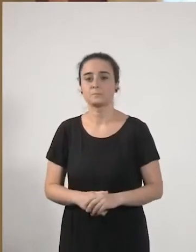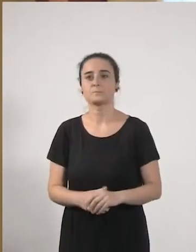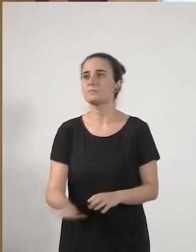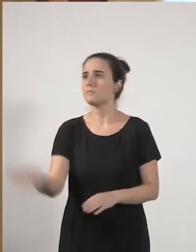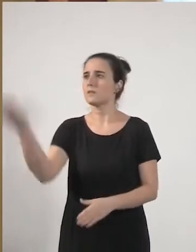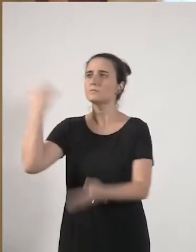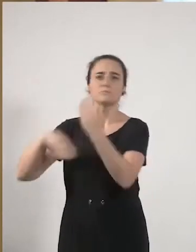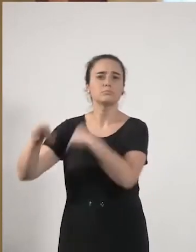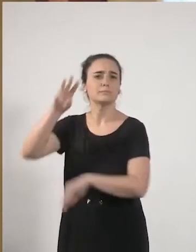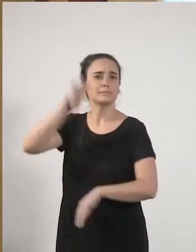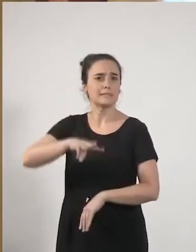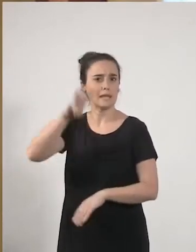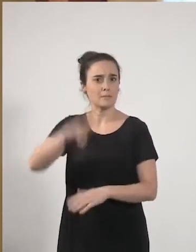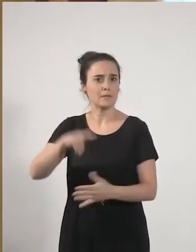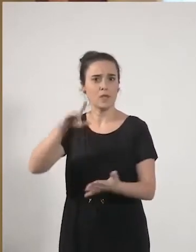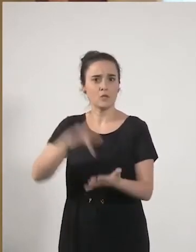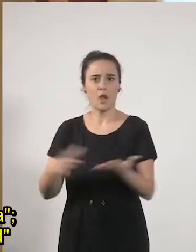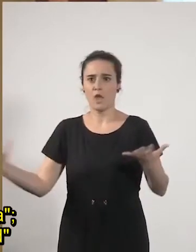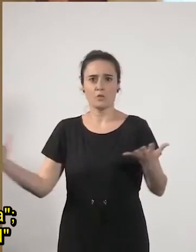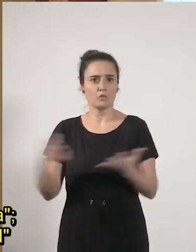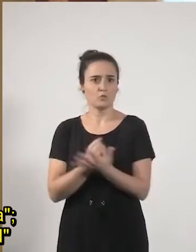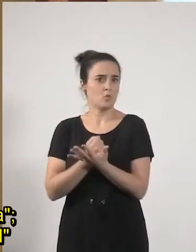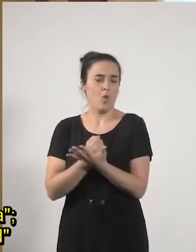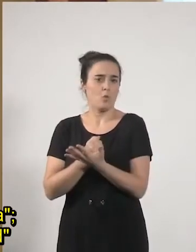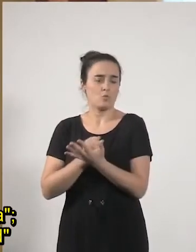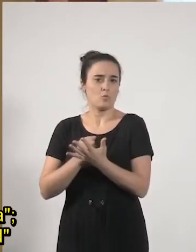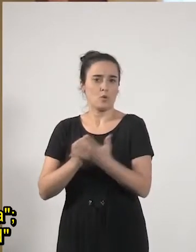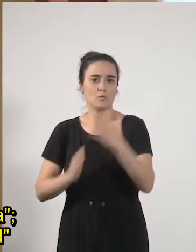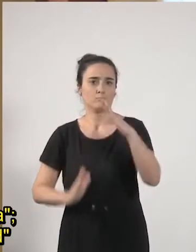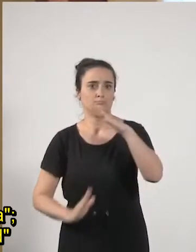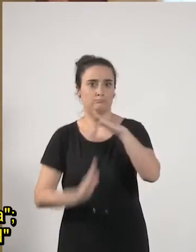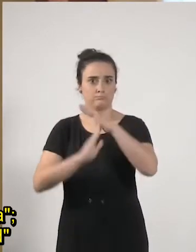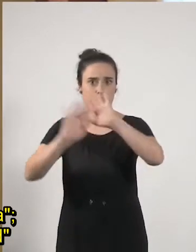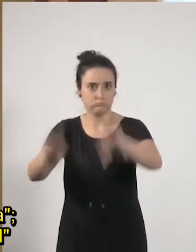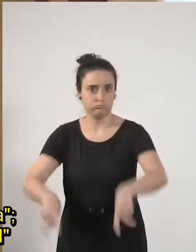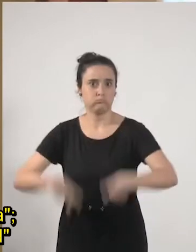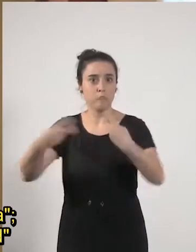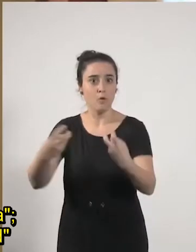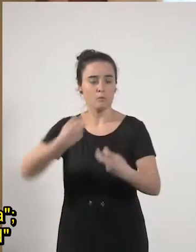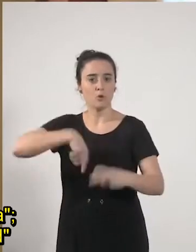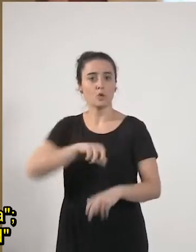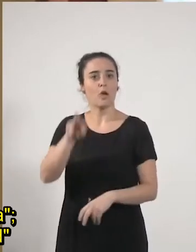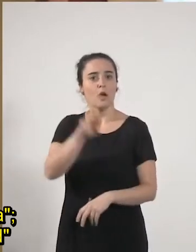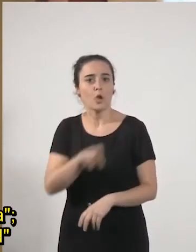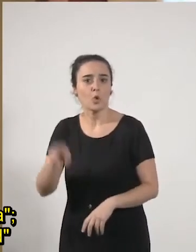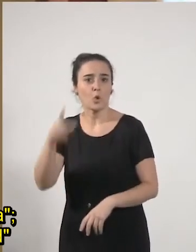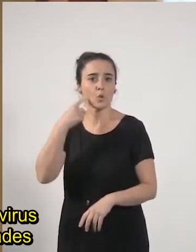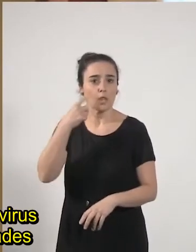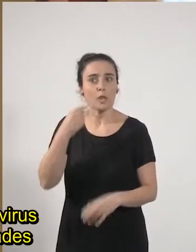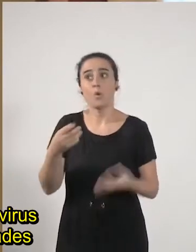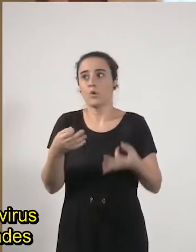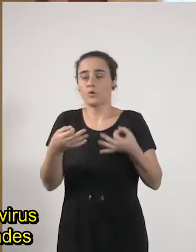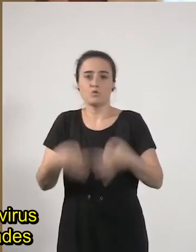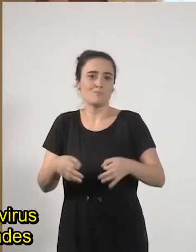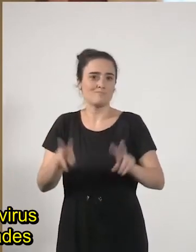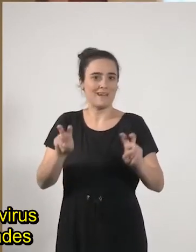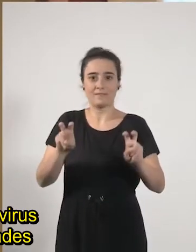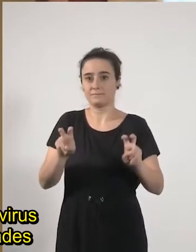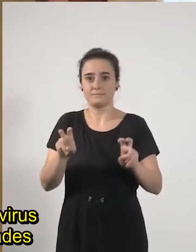que se nos puso patas arriba lo que podíamos denominar rutina, no vamos a decir que normalidad, porque